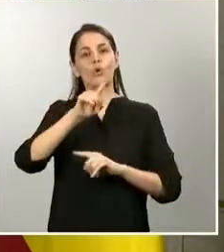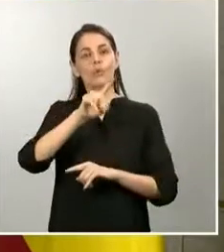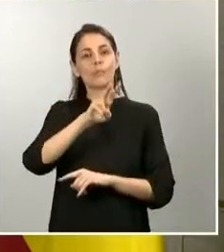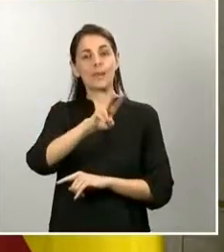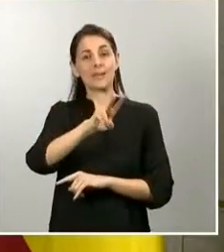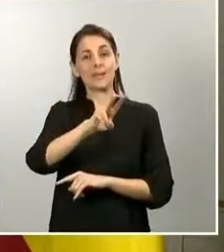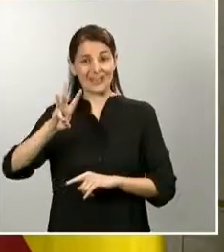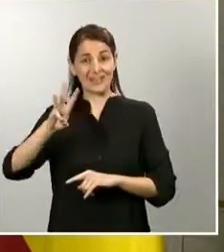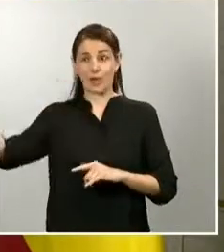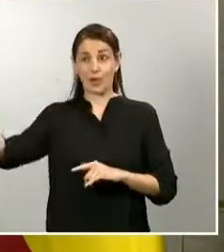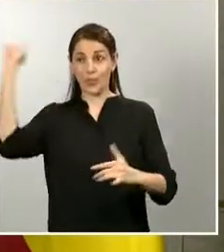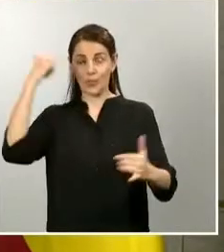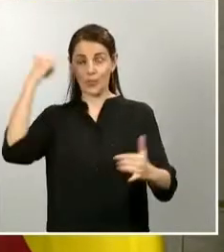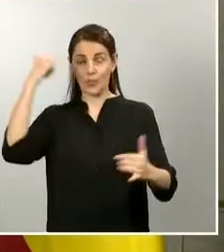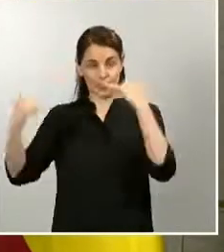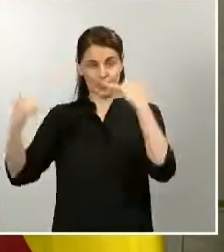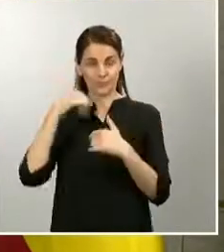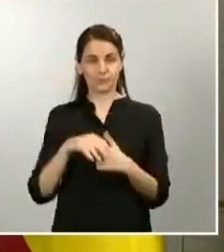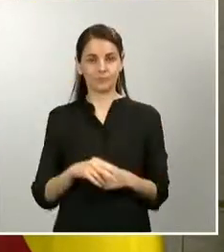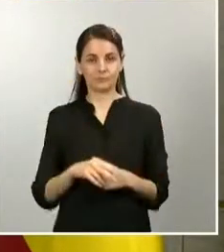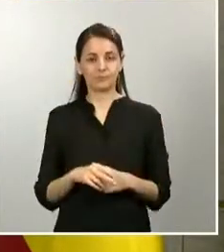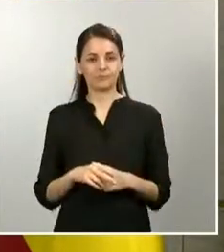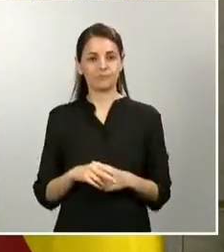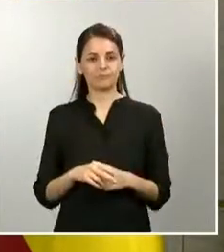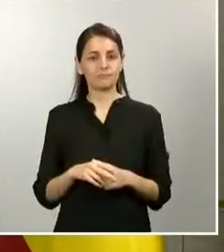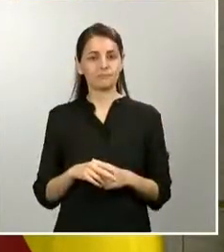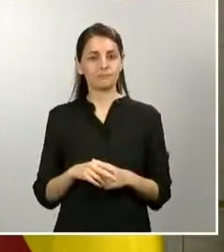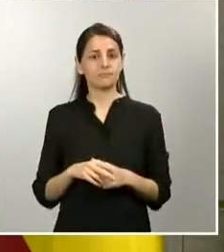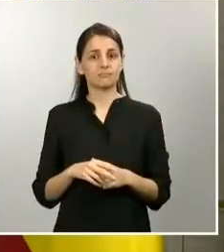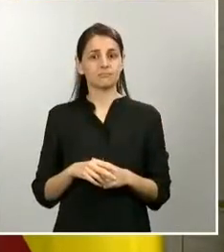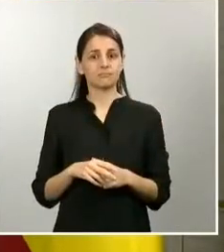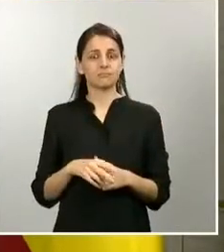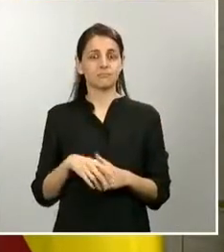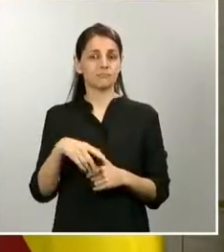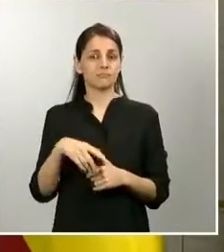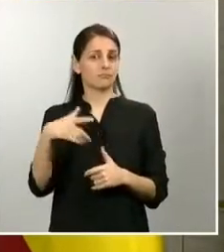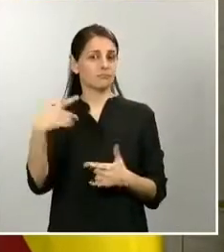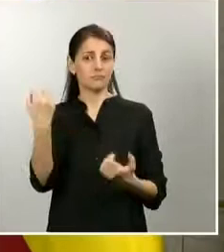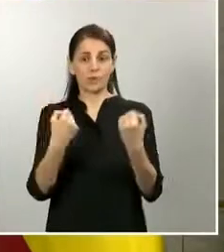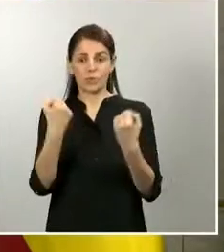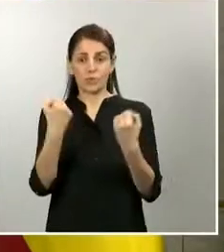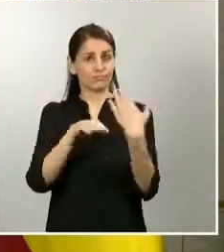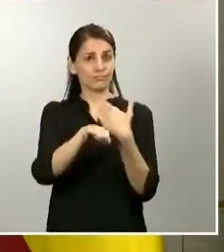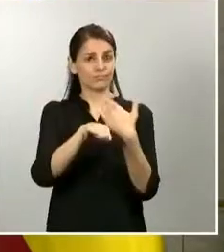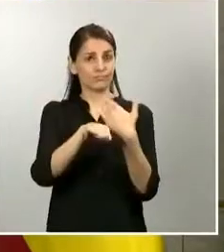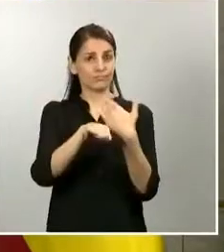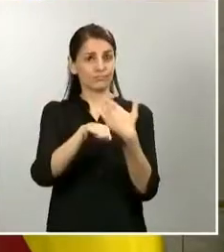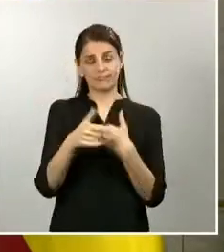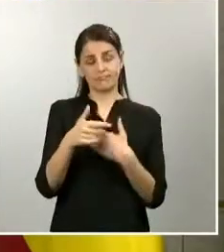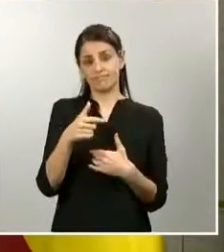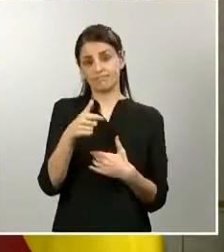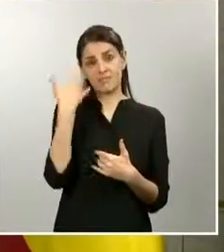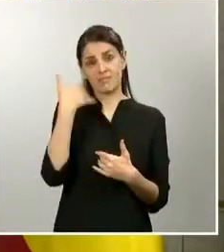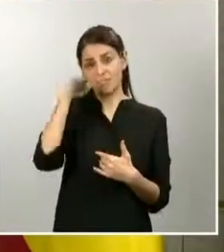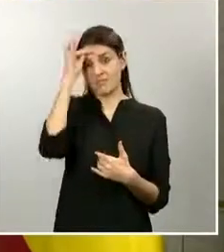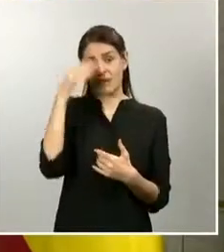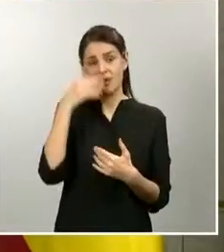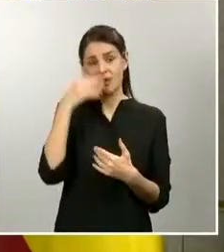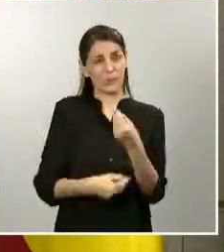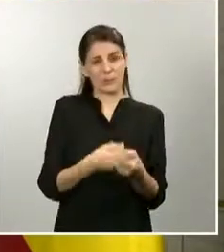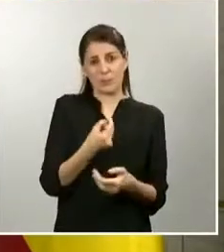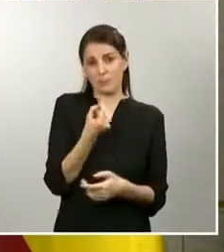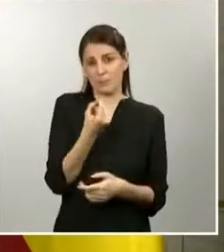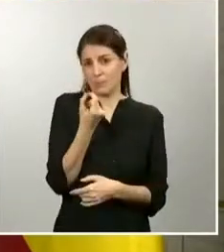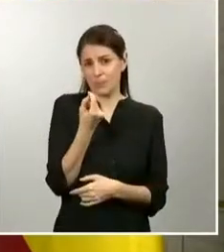ligeros, el fin de semana se ha caracterizado por cifras muy reducidas de movilidad, dos o tres puntos por debajo de la